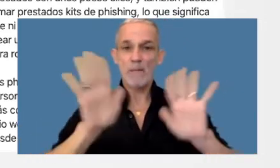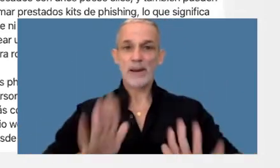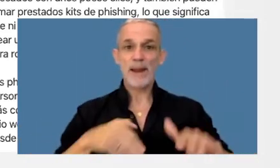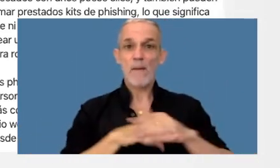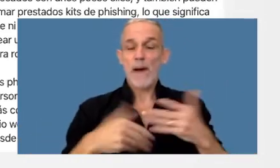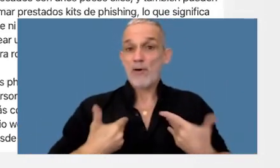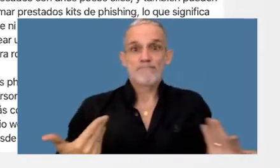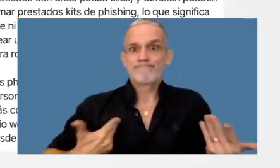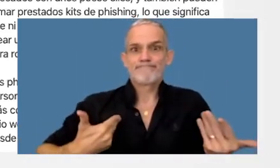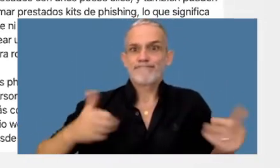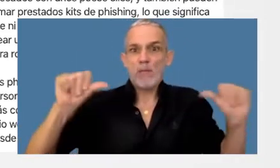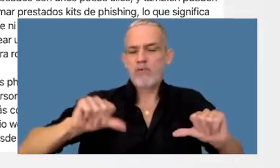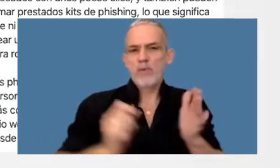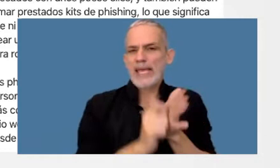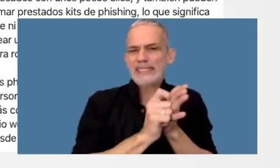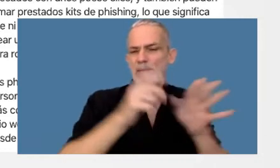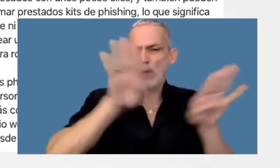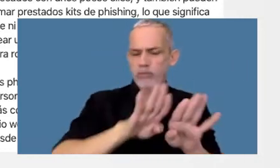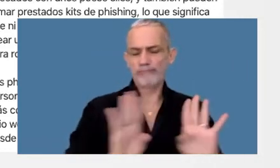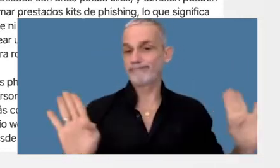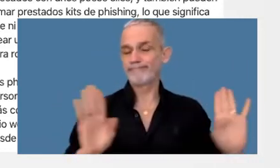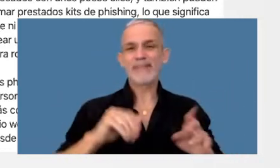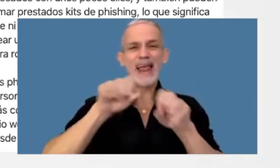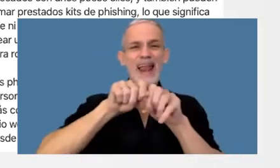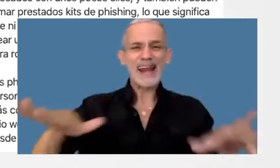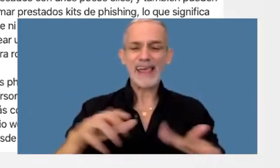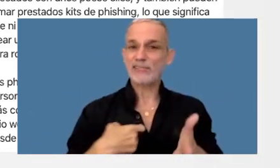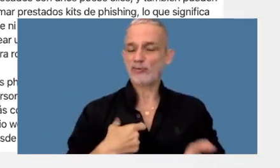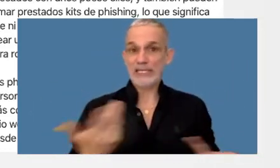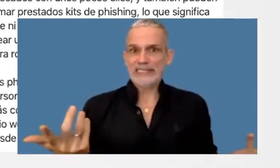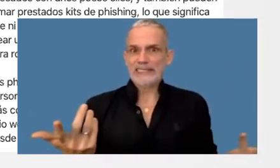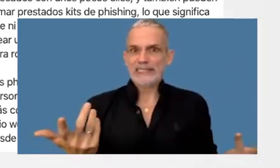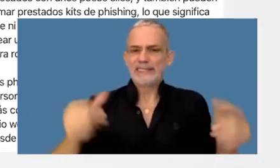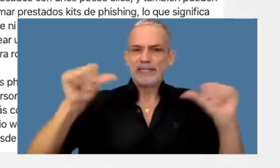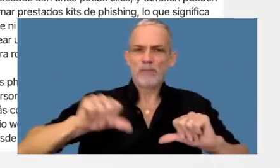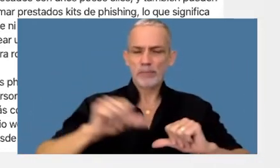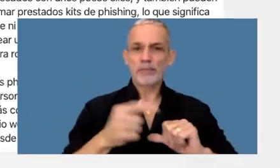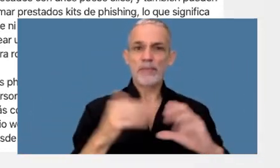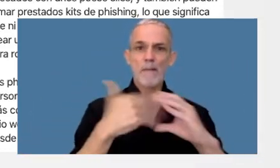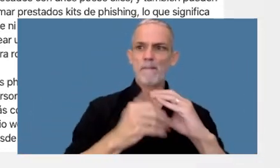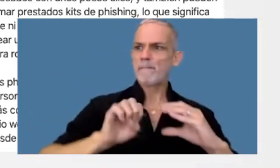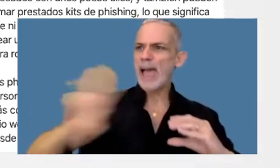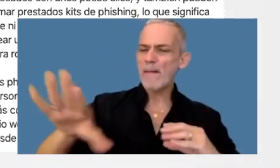banco me voy de las redes sociales porque no puedo evitar que les manden un mail desde una